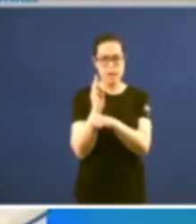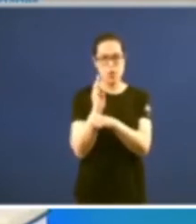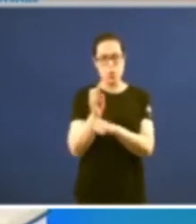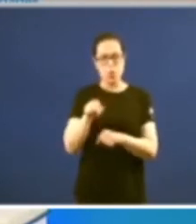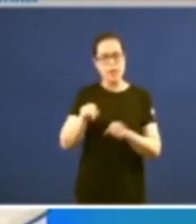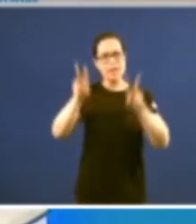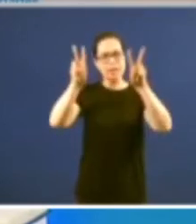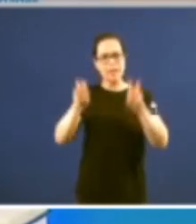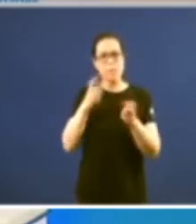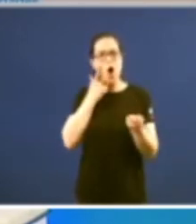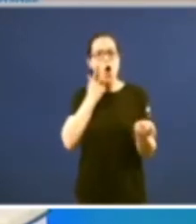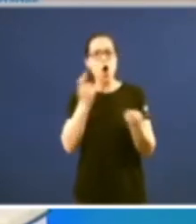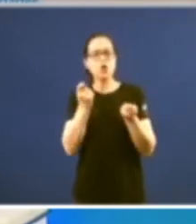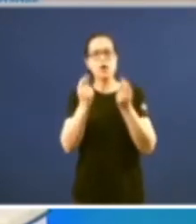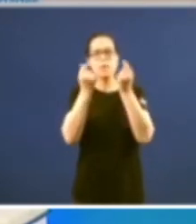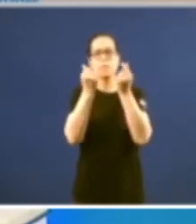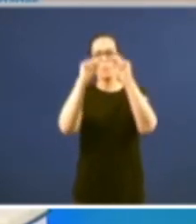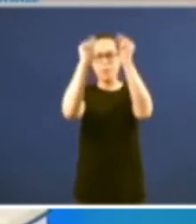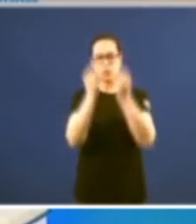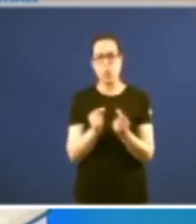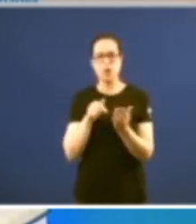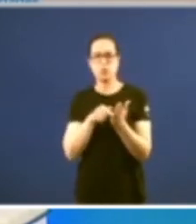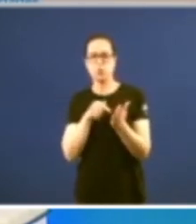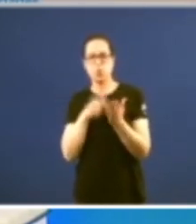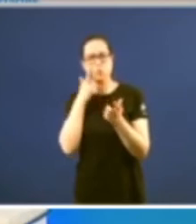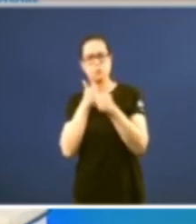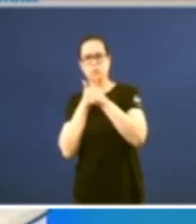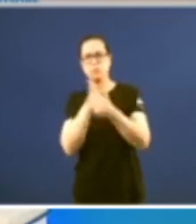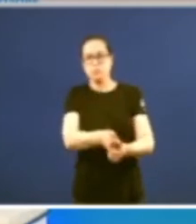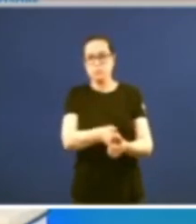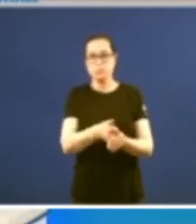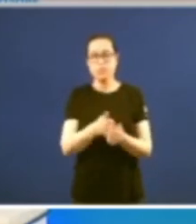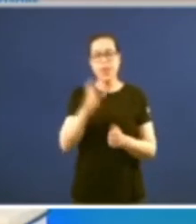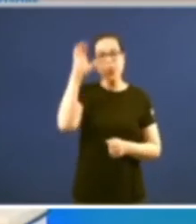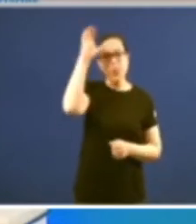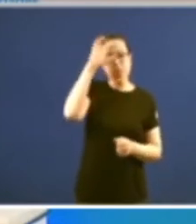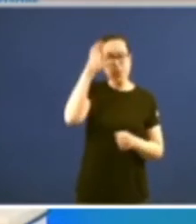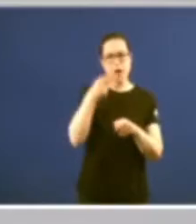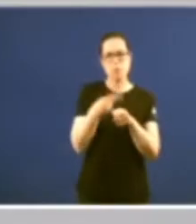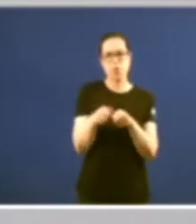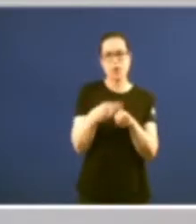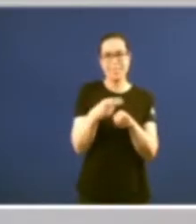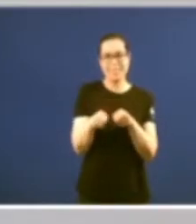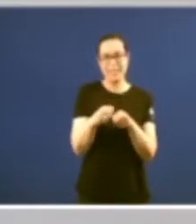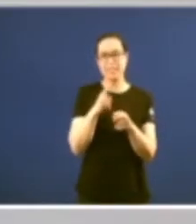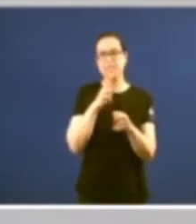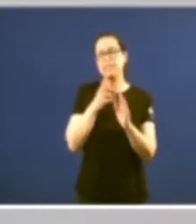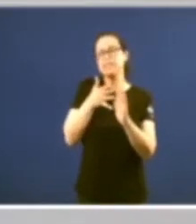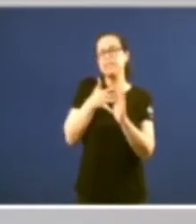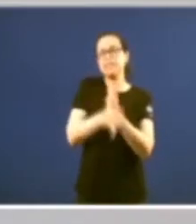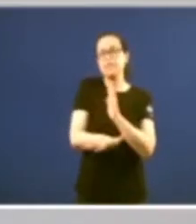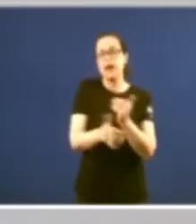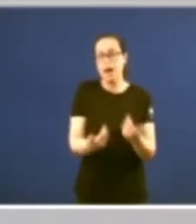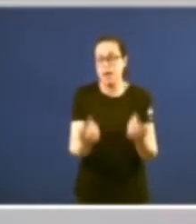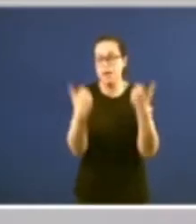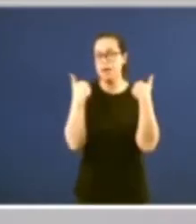como es el control presupuestario desde el punto de vista de la ciencia política la responsabilidad política centra